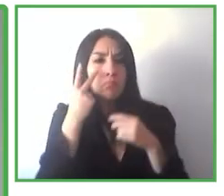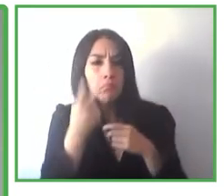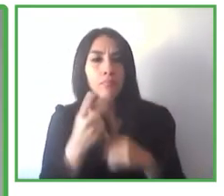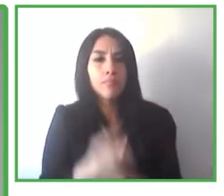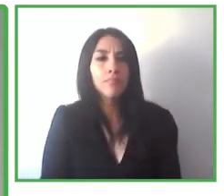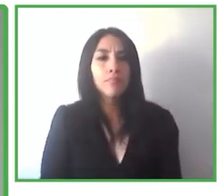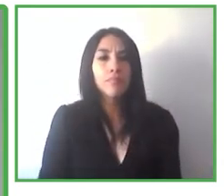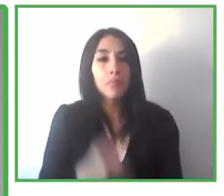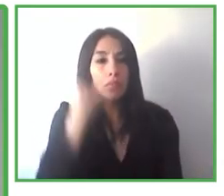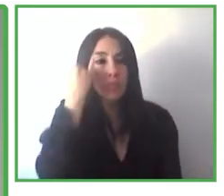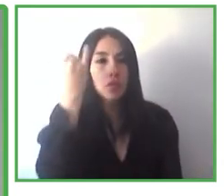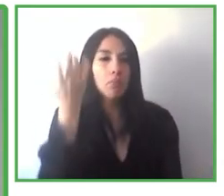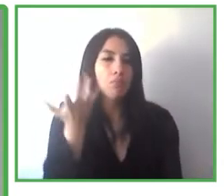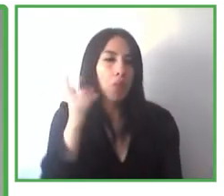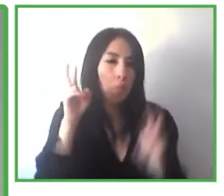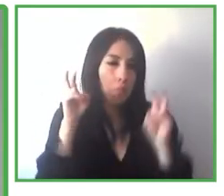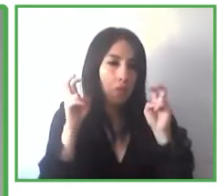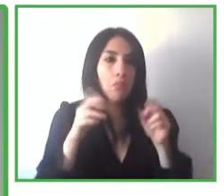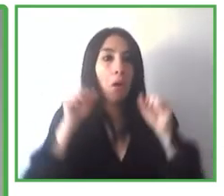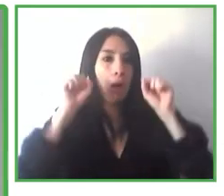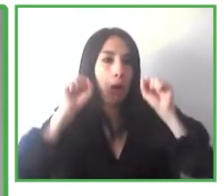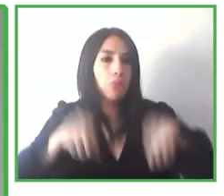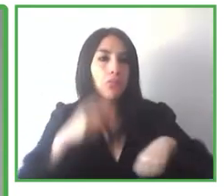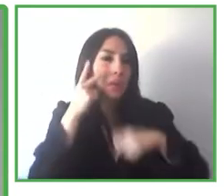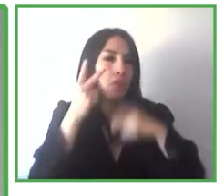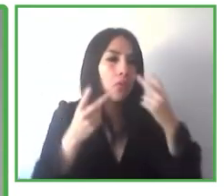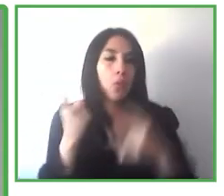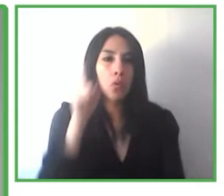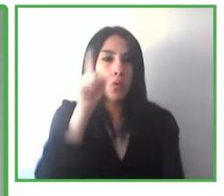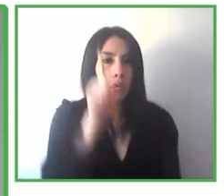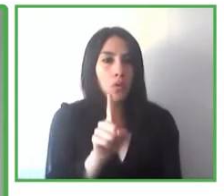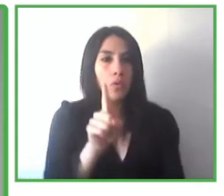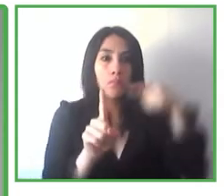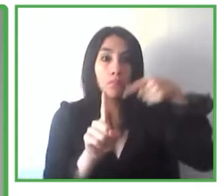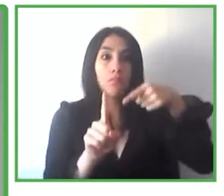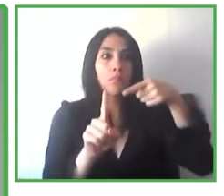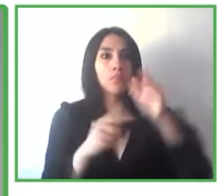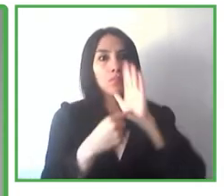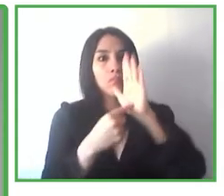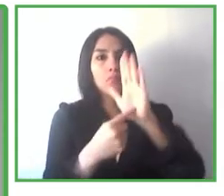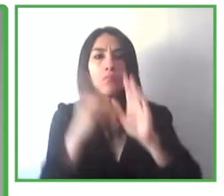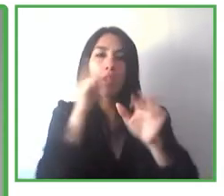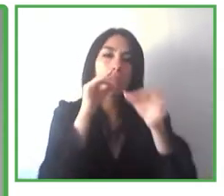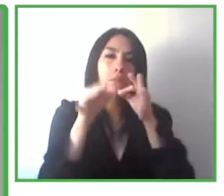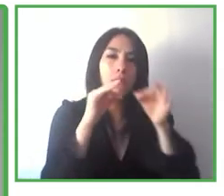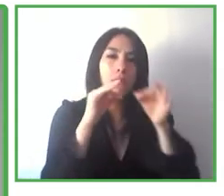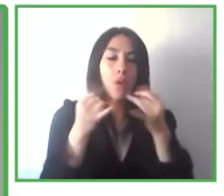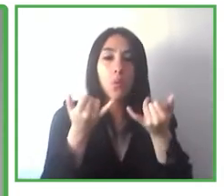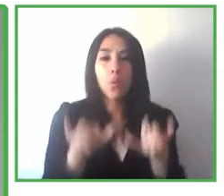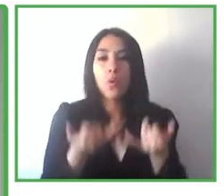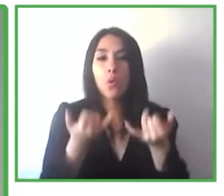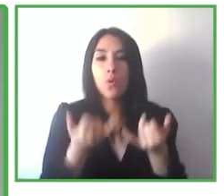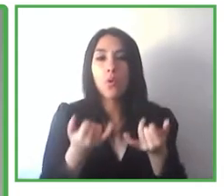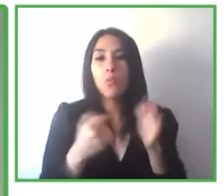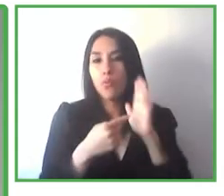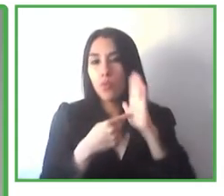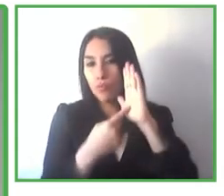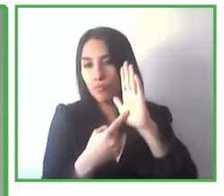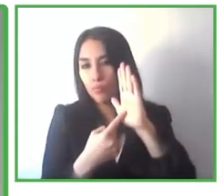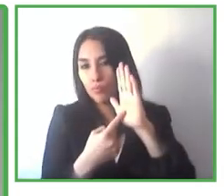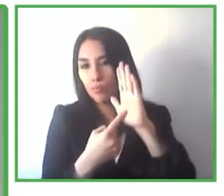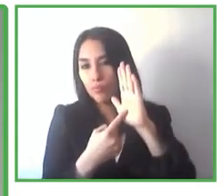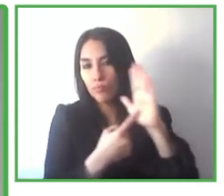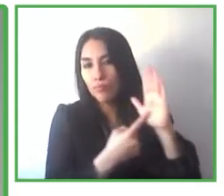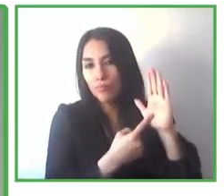Voy a dar entrada a Sakib en este momento para que presente su proyecto, es una tecnología